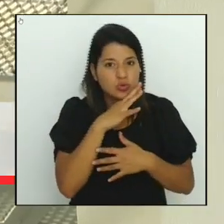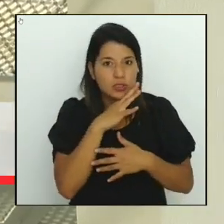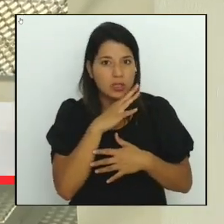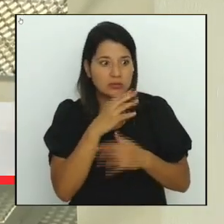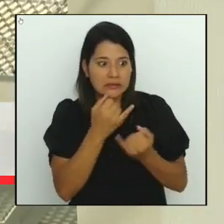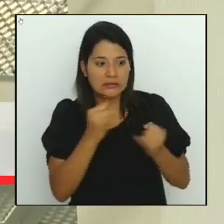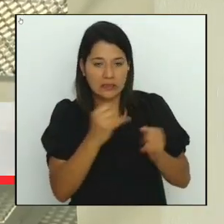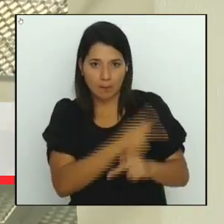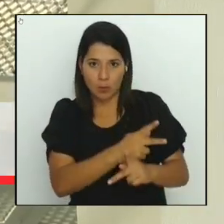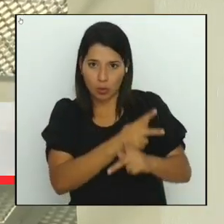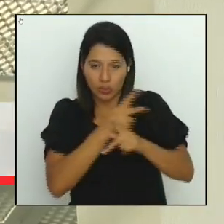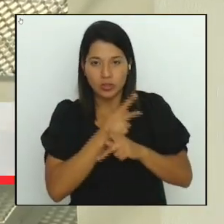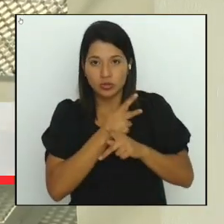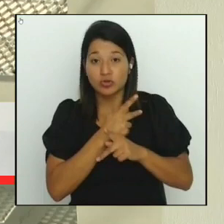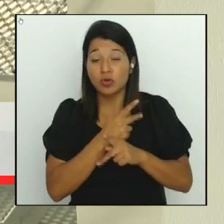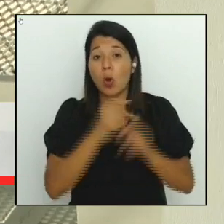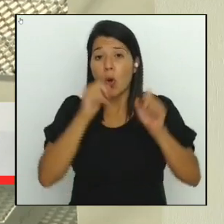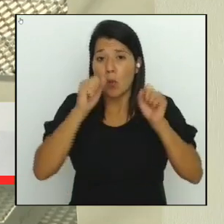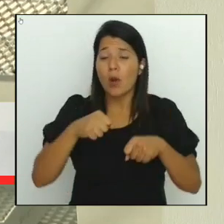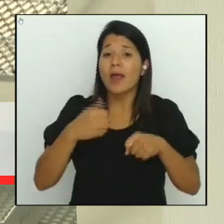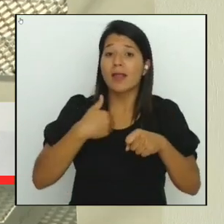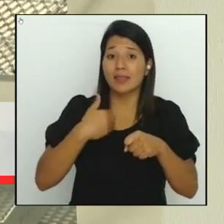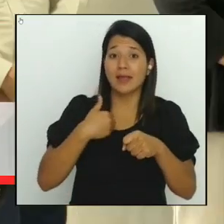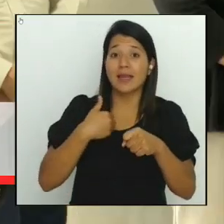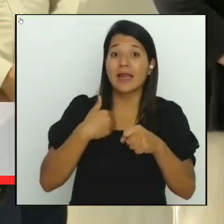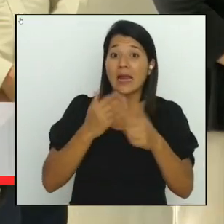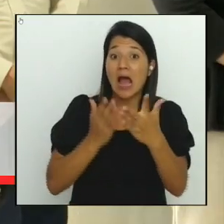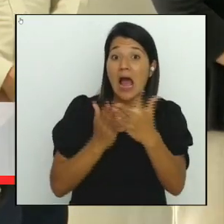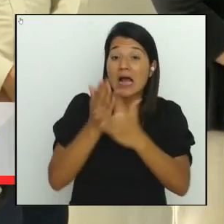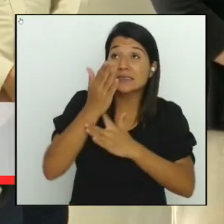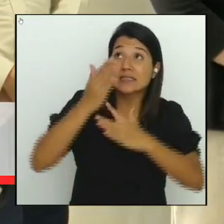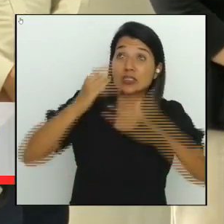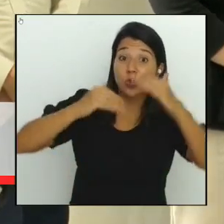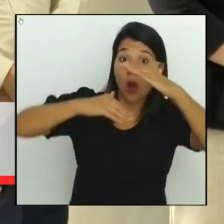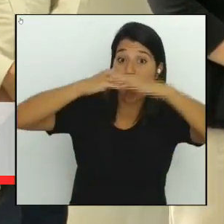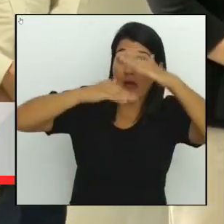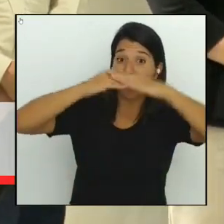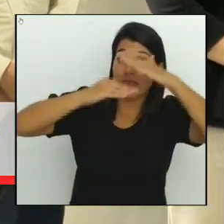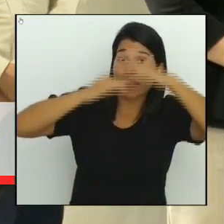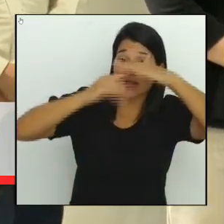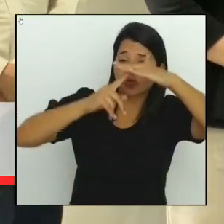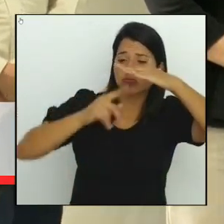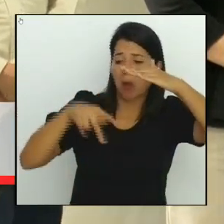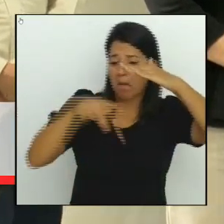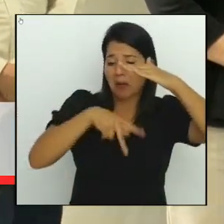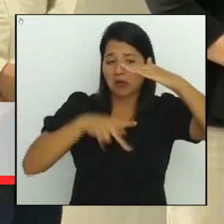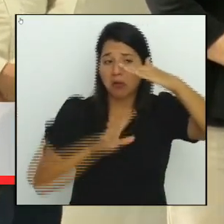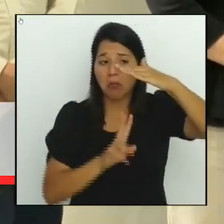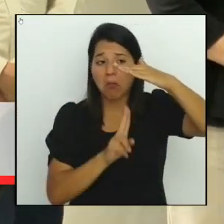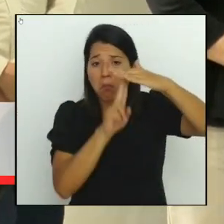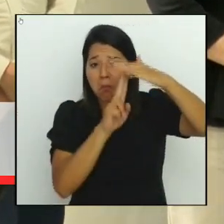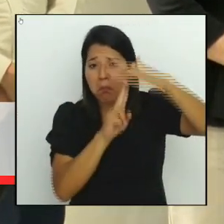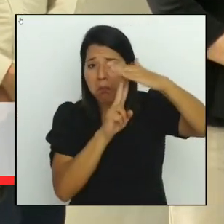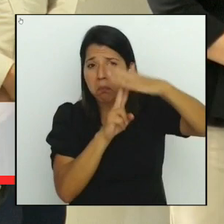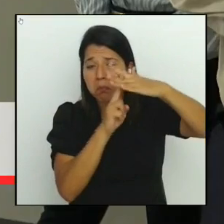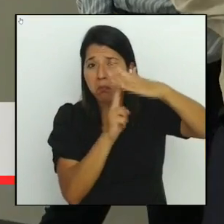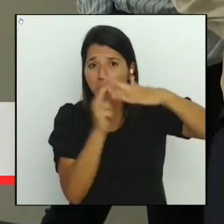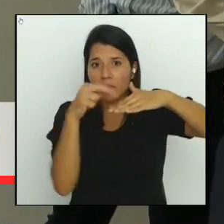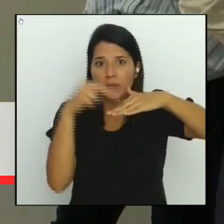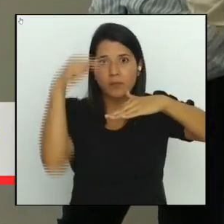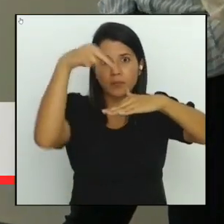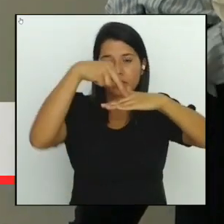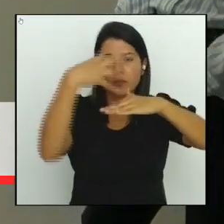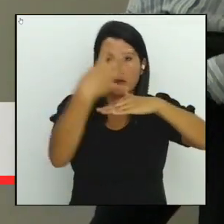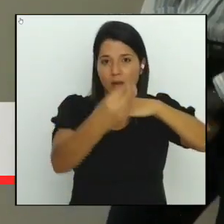techo con el candado también hacia el alcance de los recluidos, zona de vigilancia de los policías con vidrio, puertas de emergencia también con